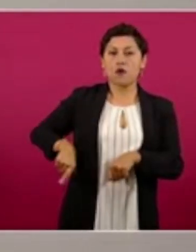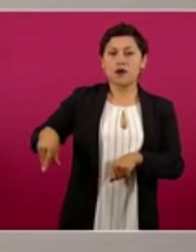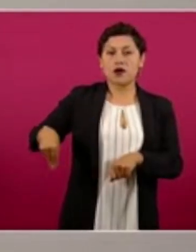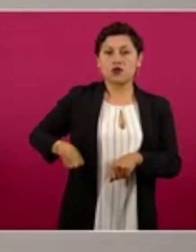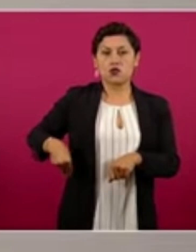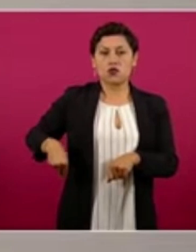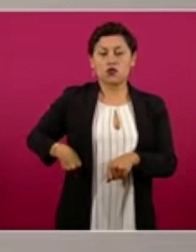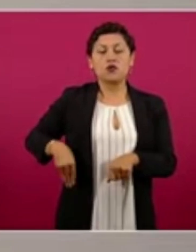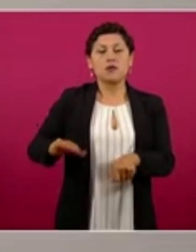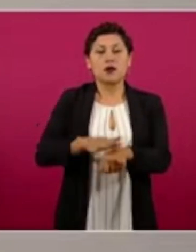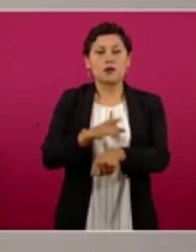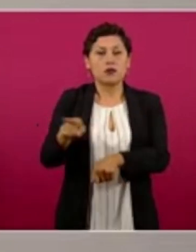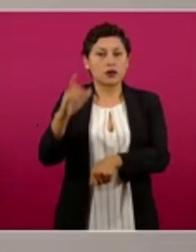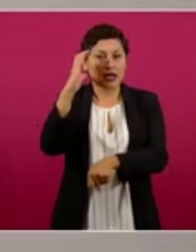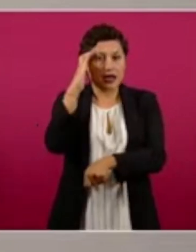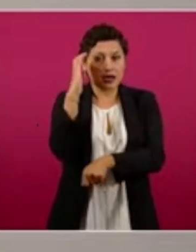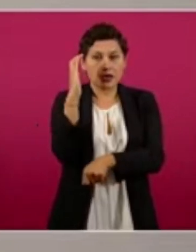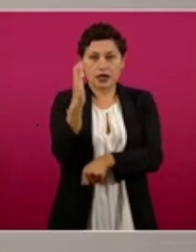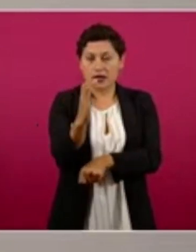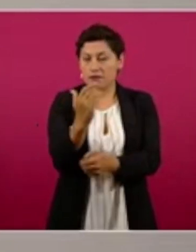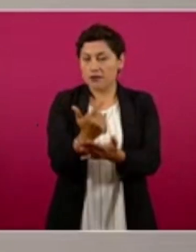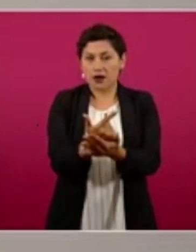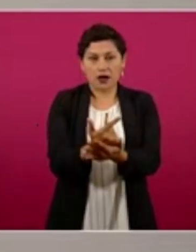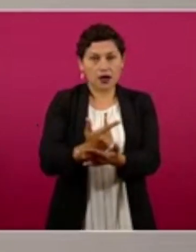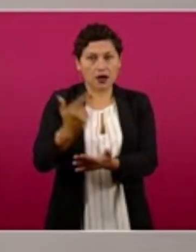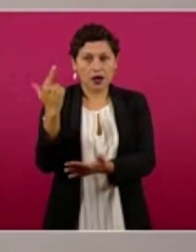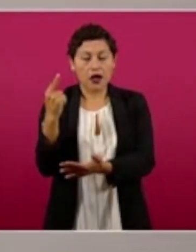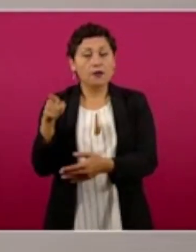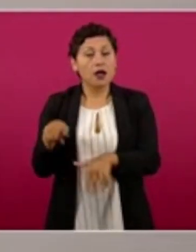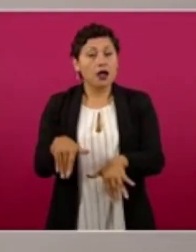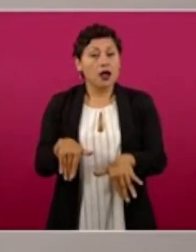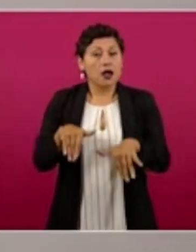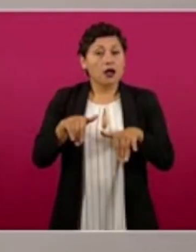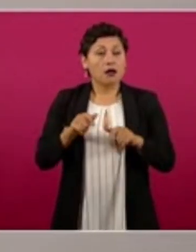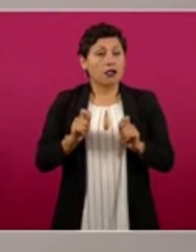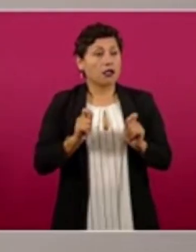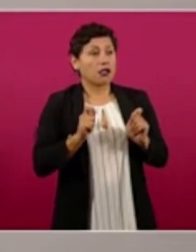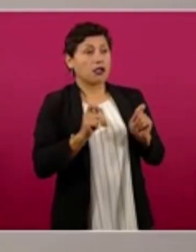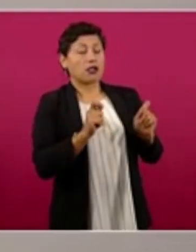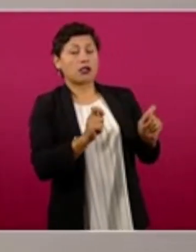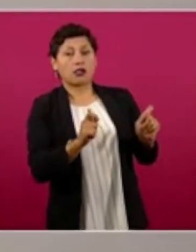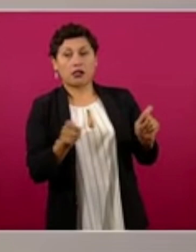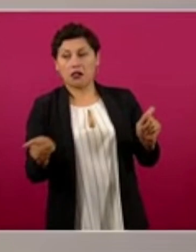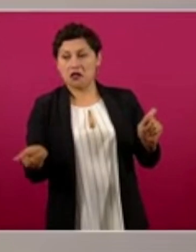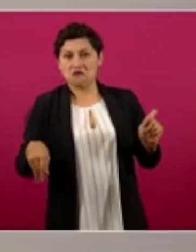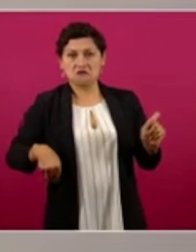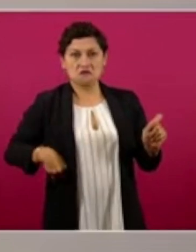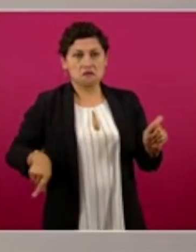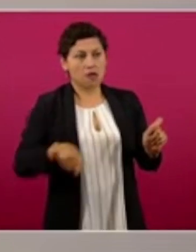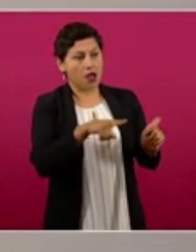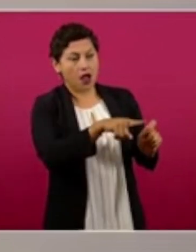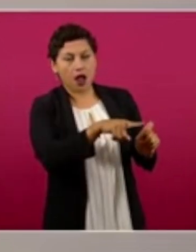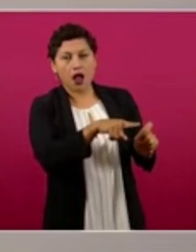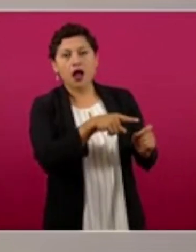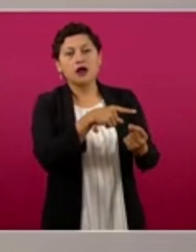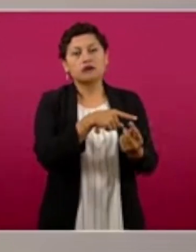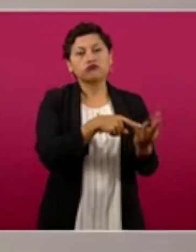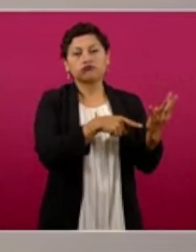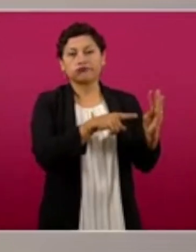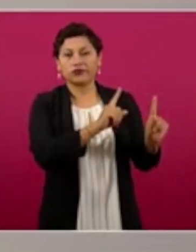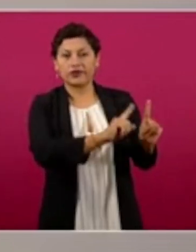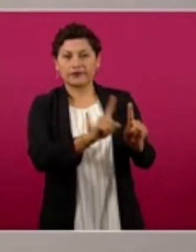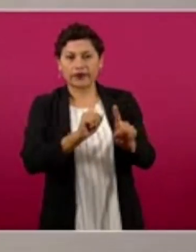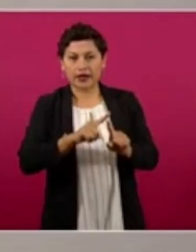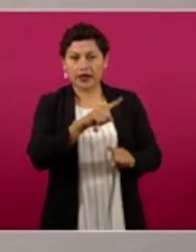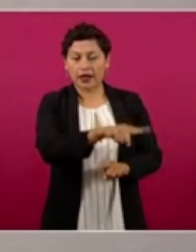crimen desmesurado y brutal y trató de adjudicarle la culpabilidad total de los hechos a las autoridades del